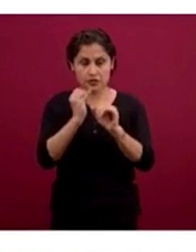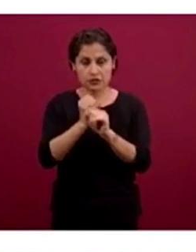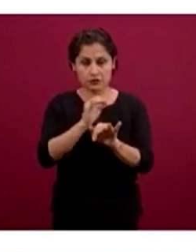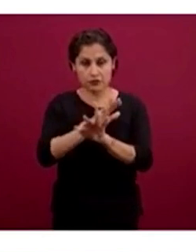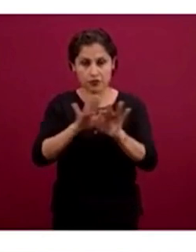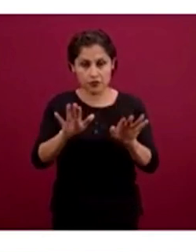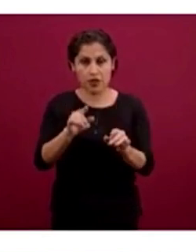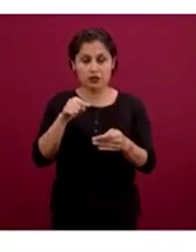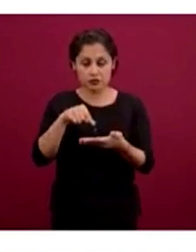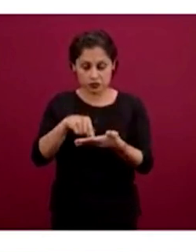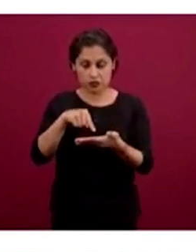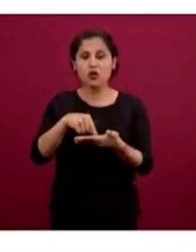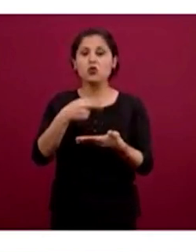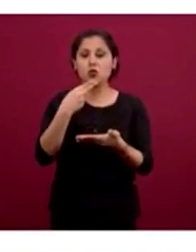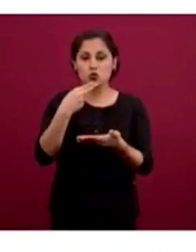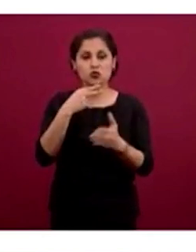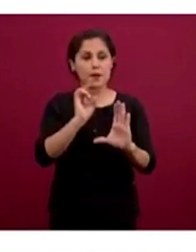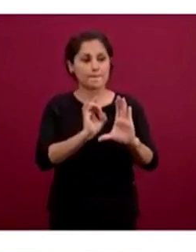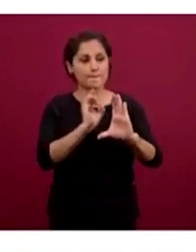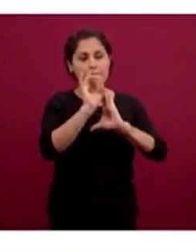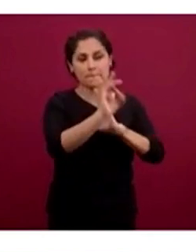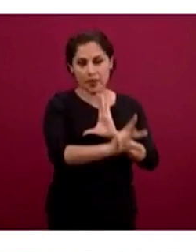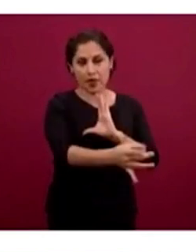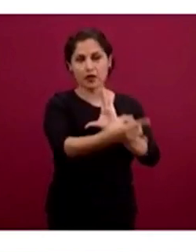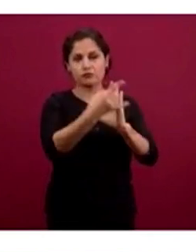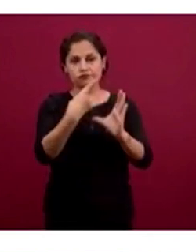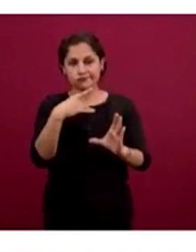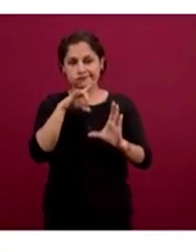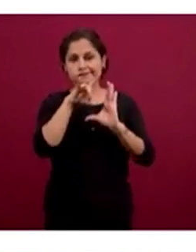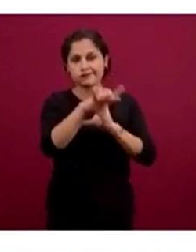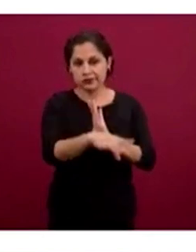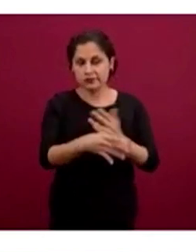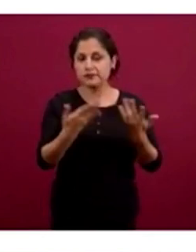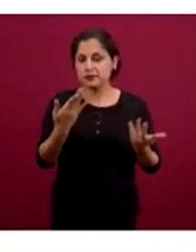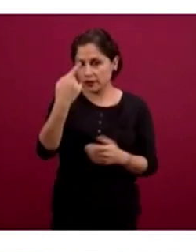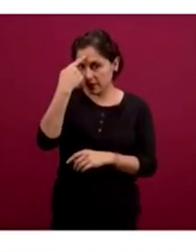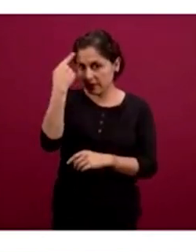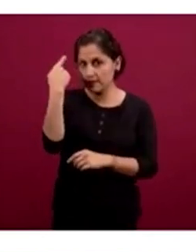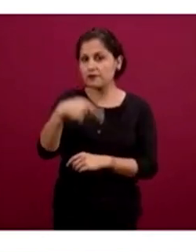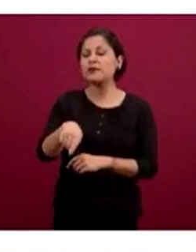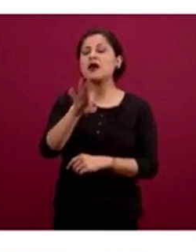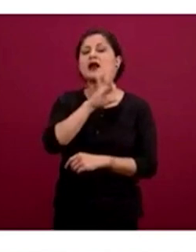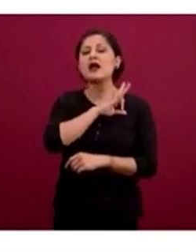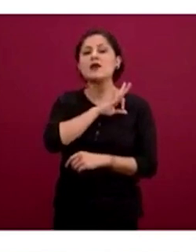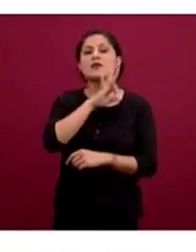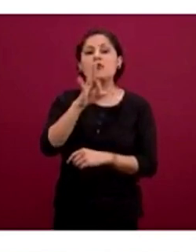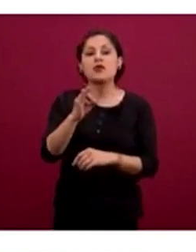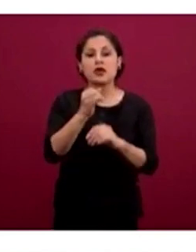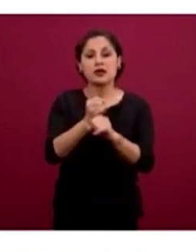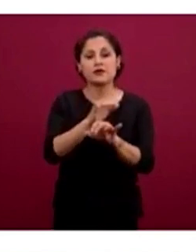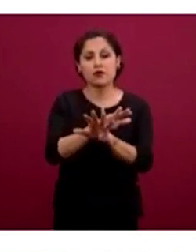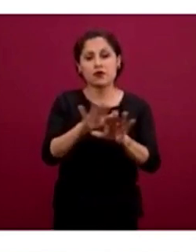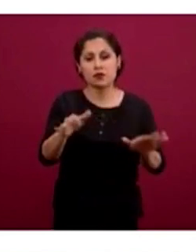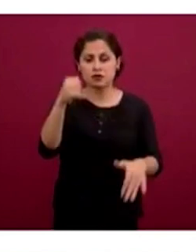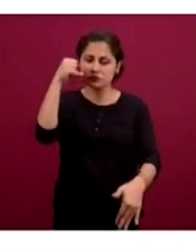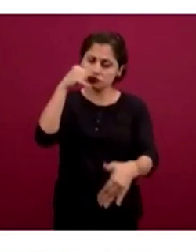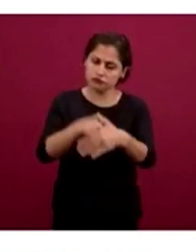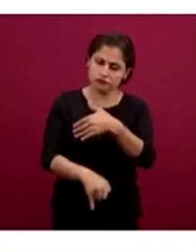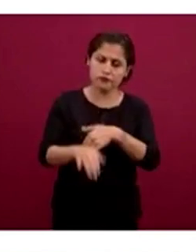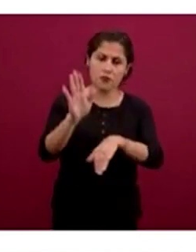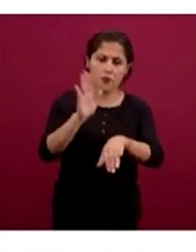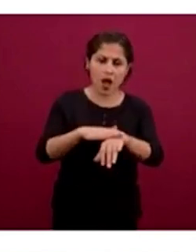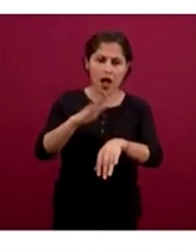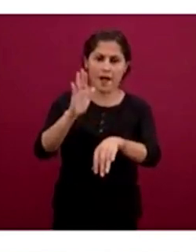útil para encontrar más y más información útil